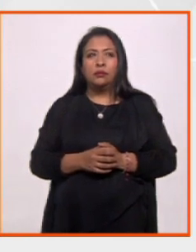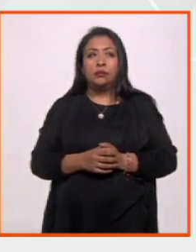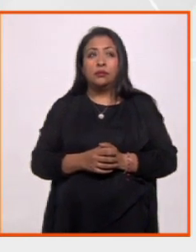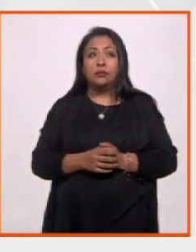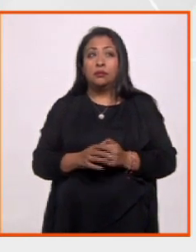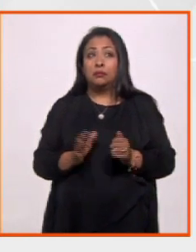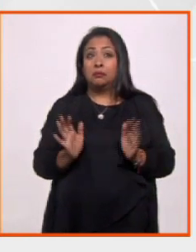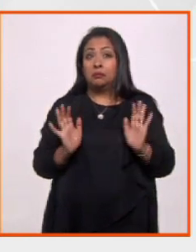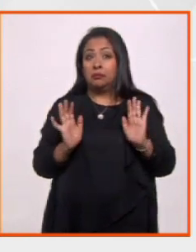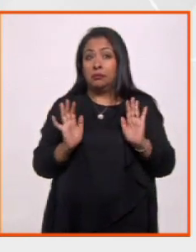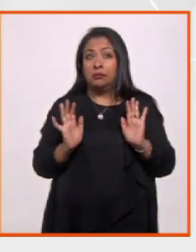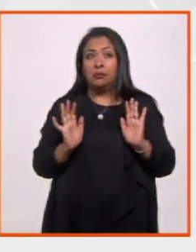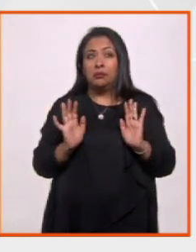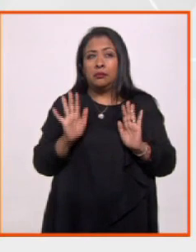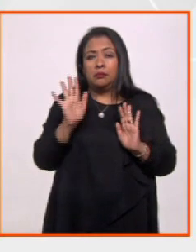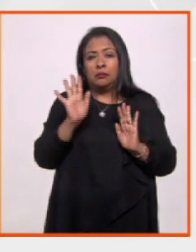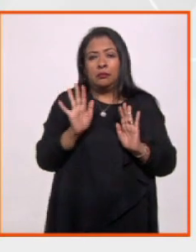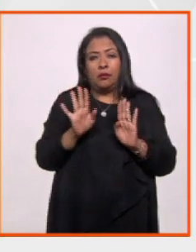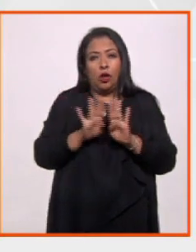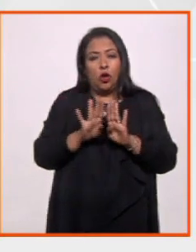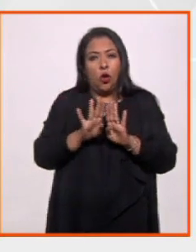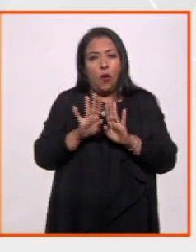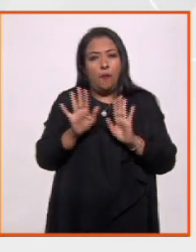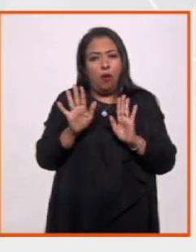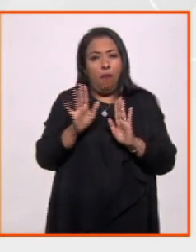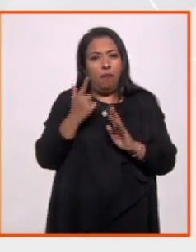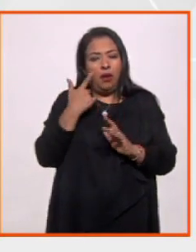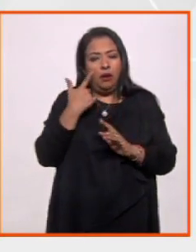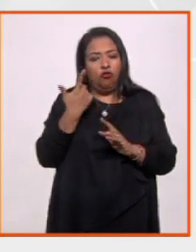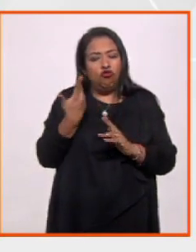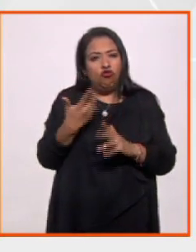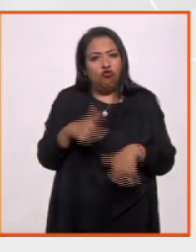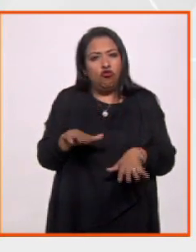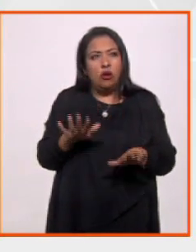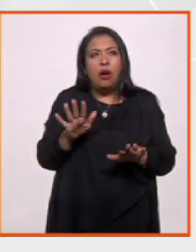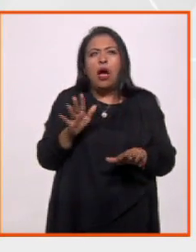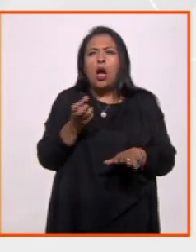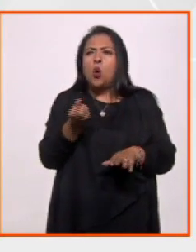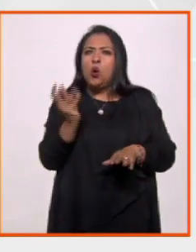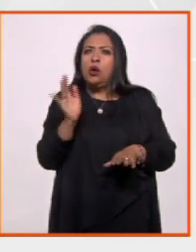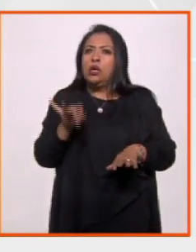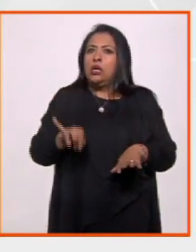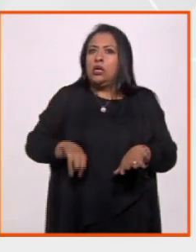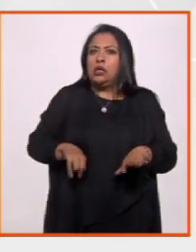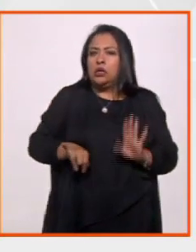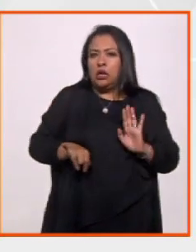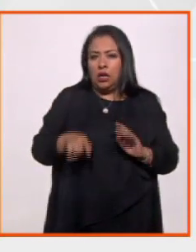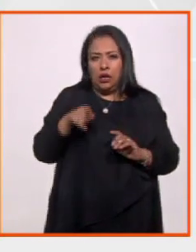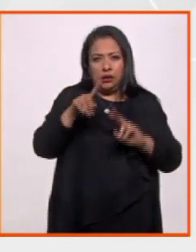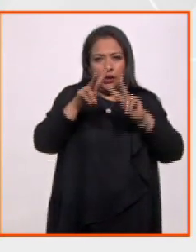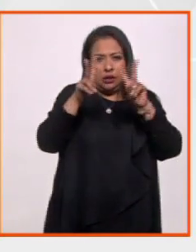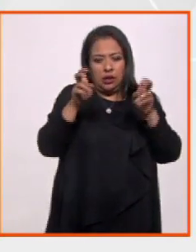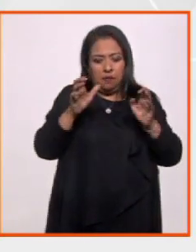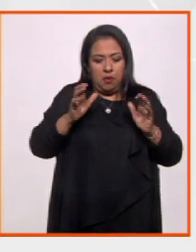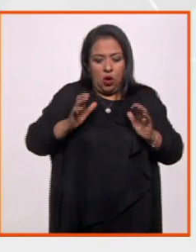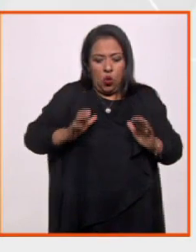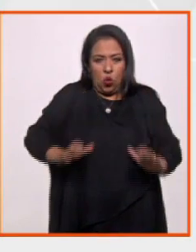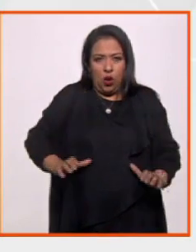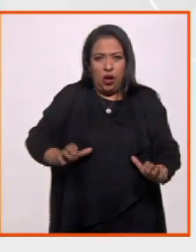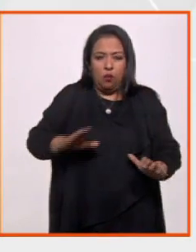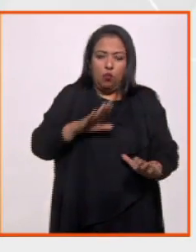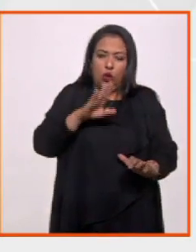Están medio necrófilos, pero bueno, hay a quienes le llama la atención muchísimo estos temas de cuerpos